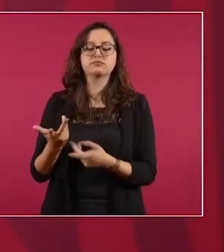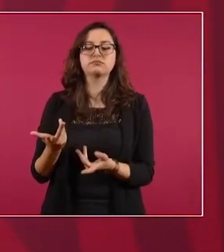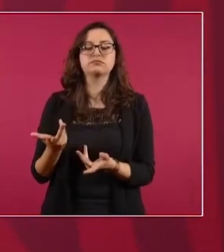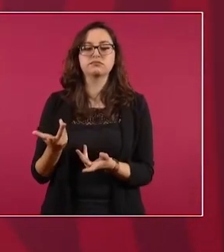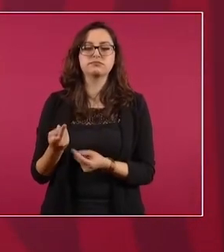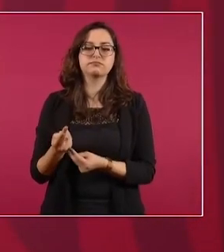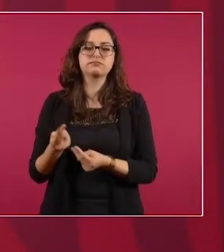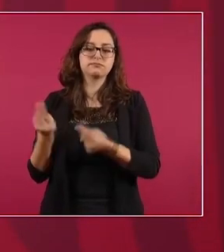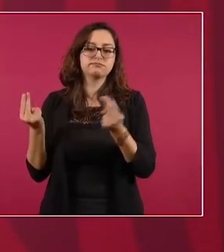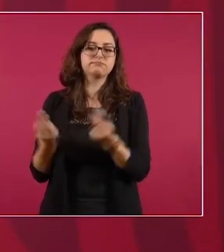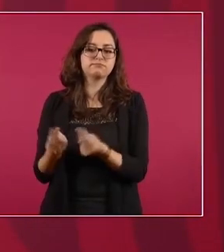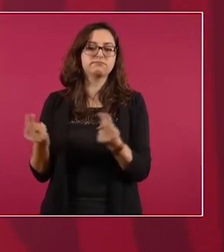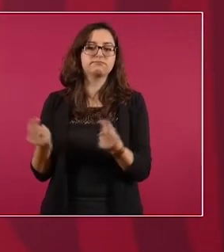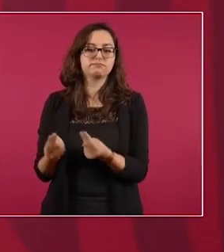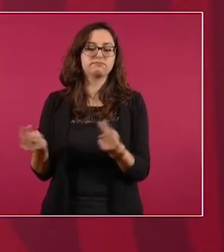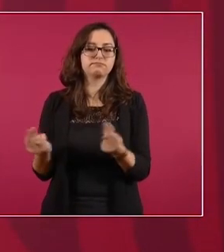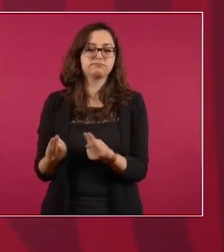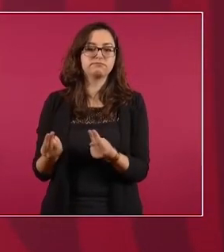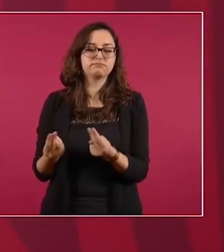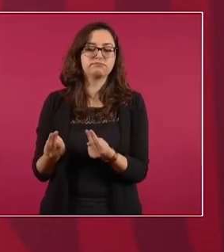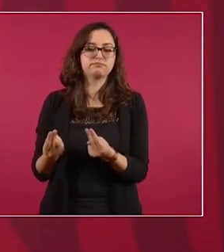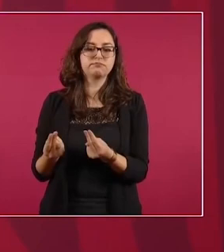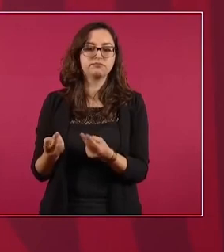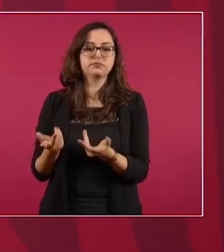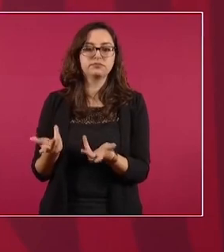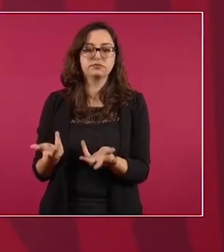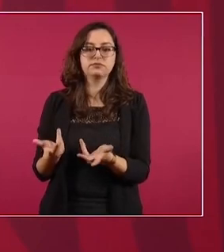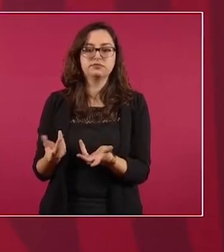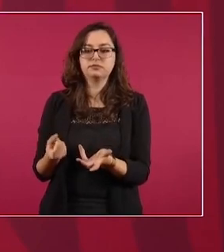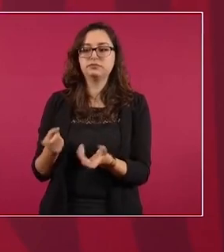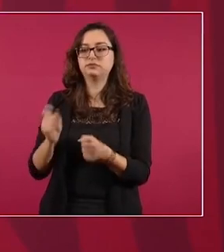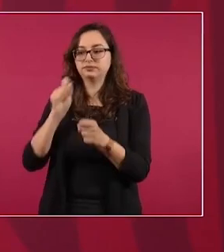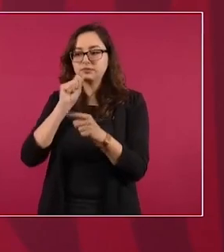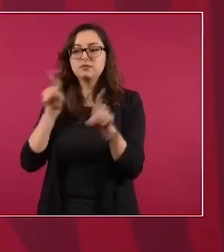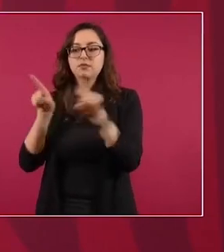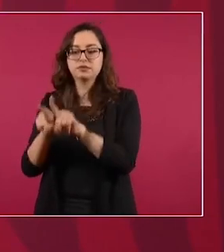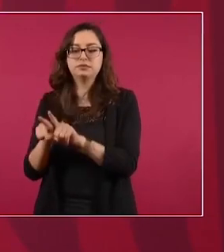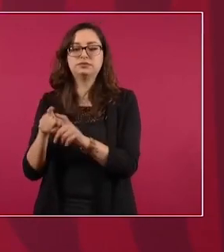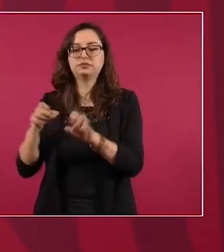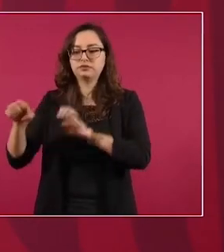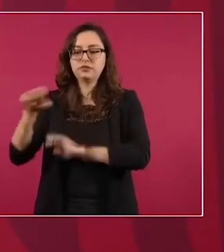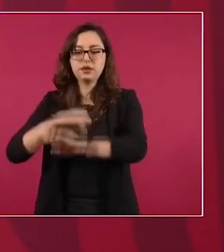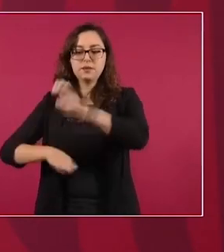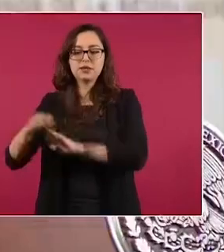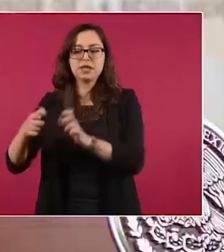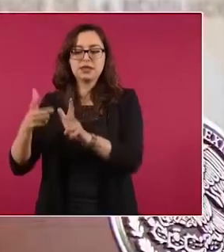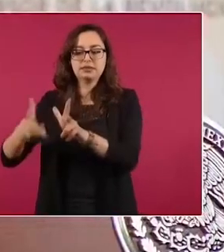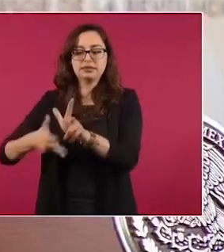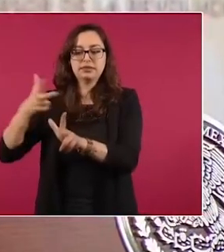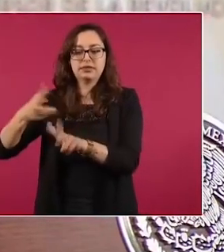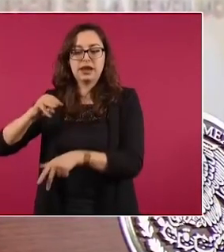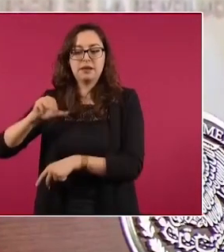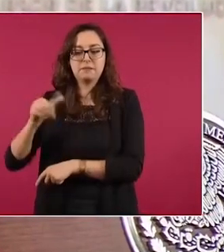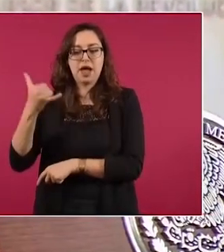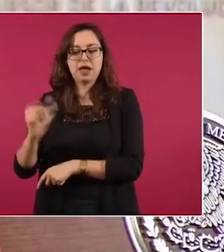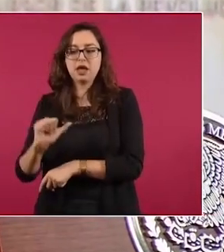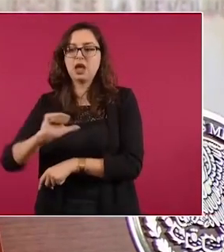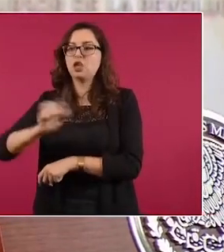que va a tener a su cargo el Tren Maya y los aeropuertos